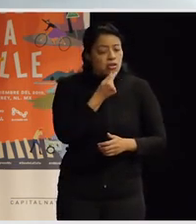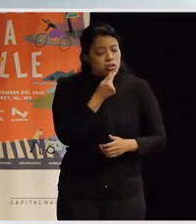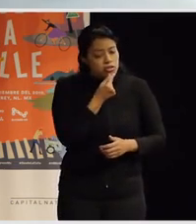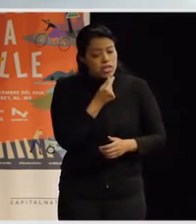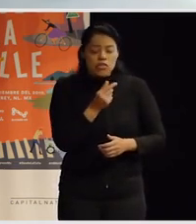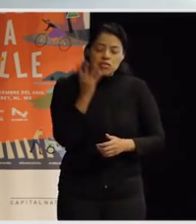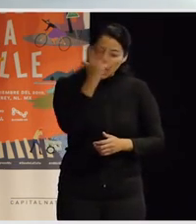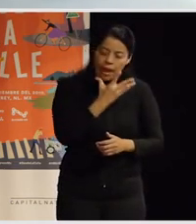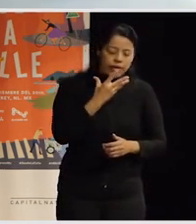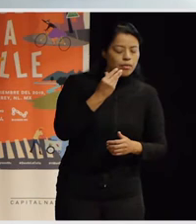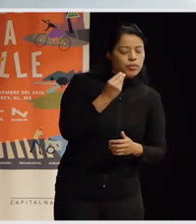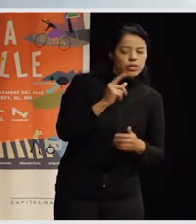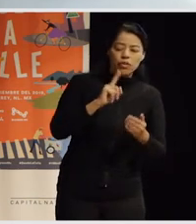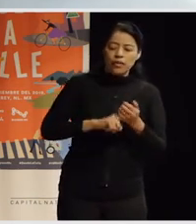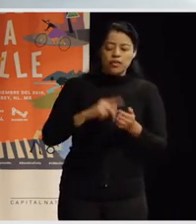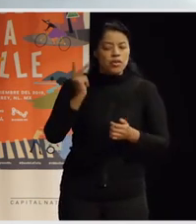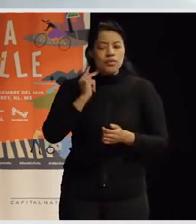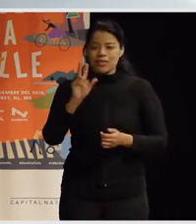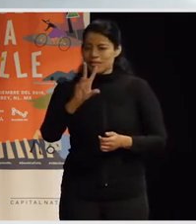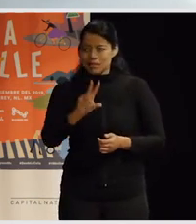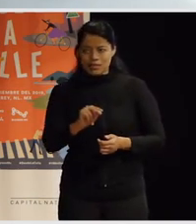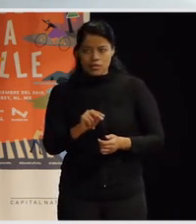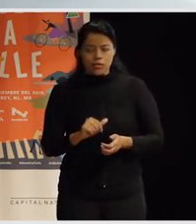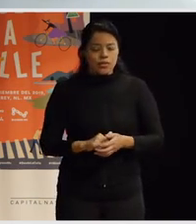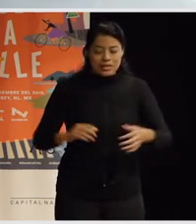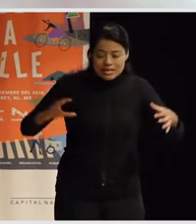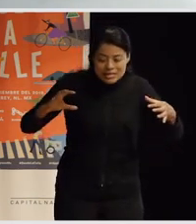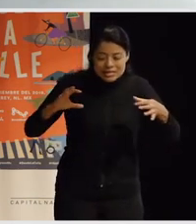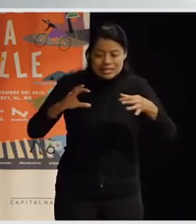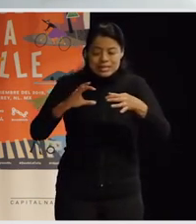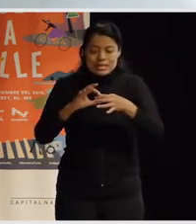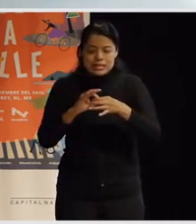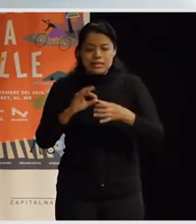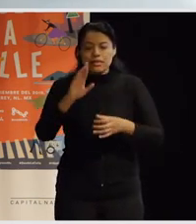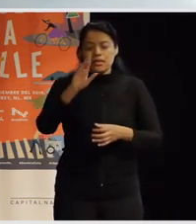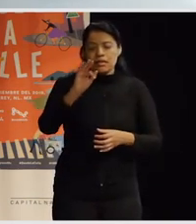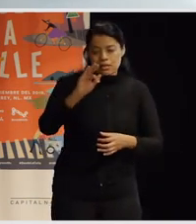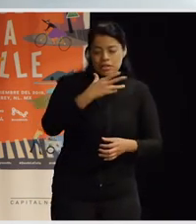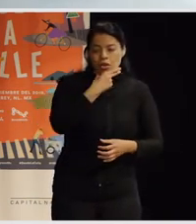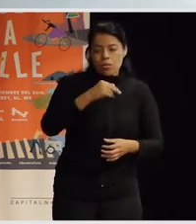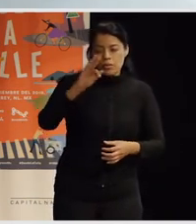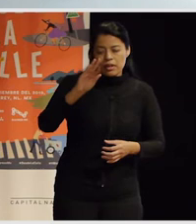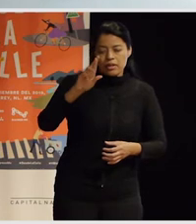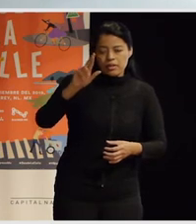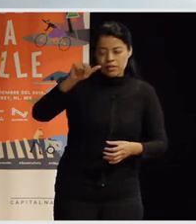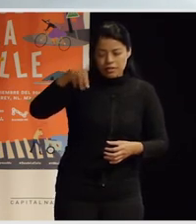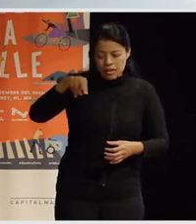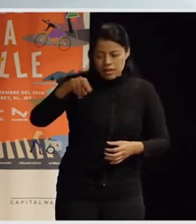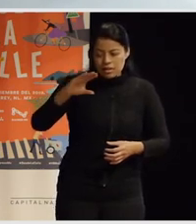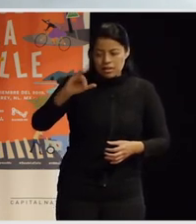ay, qué bonito es, no, sino que, en realidad, Francesco Tonucci lo que dice